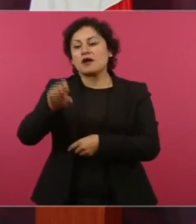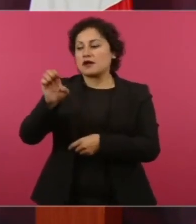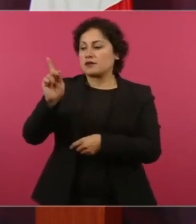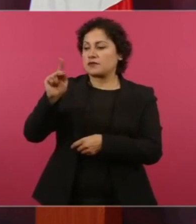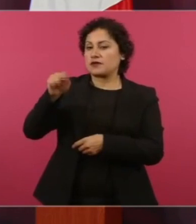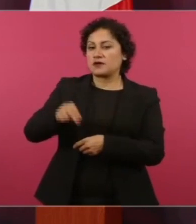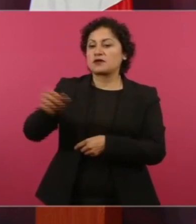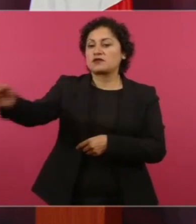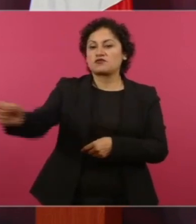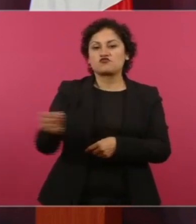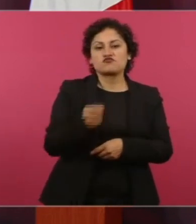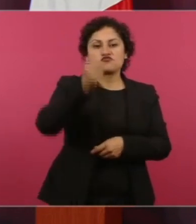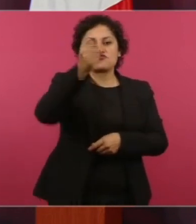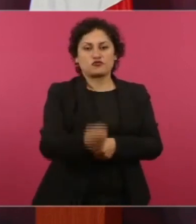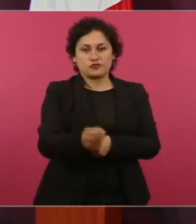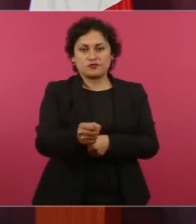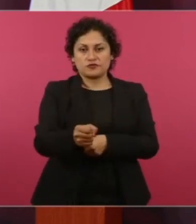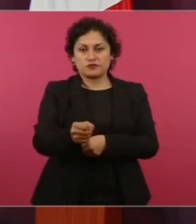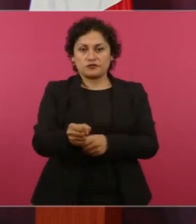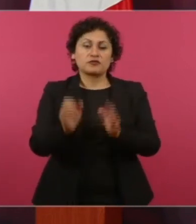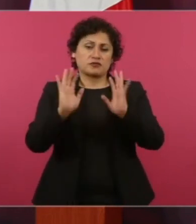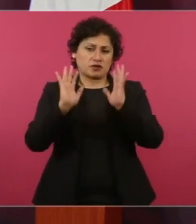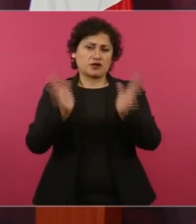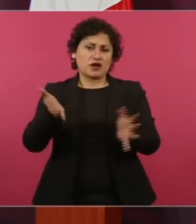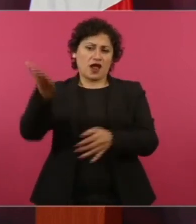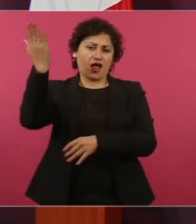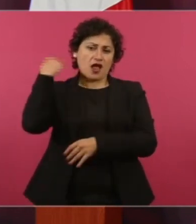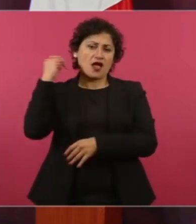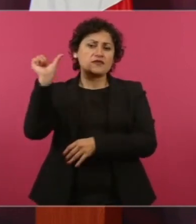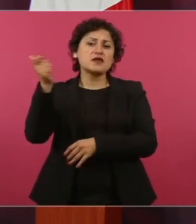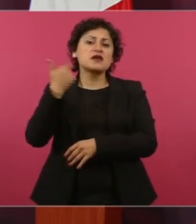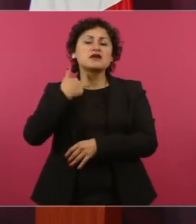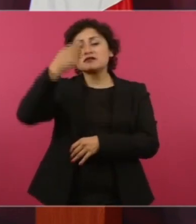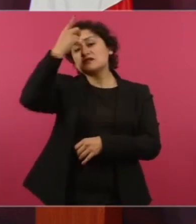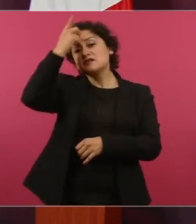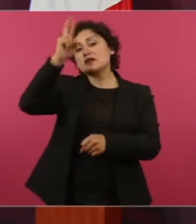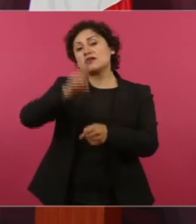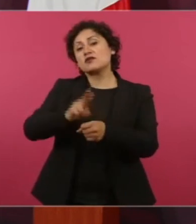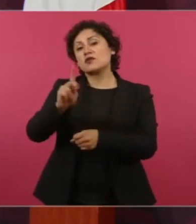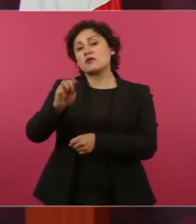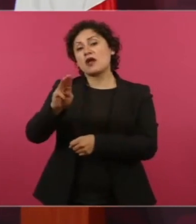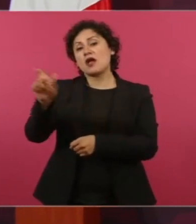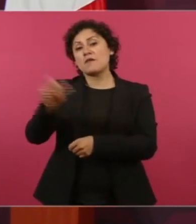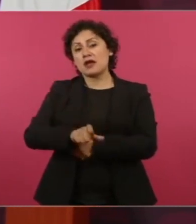Como lo ha declarado el que era director de Pemex, de que